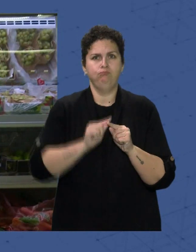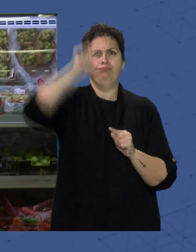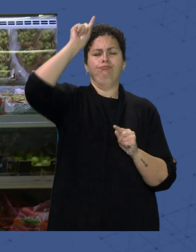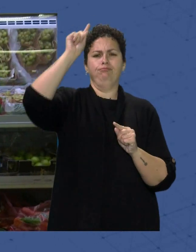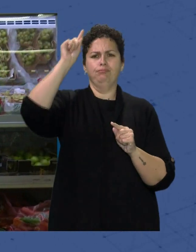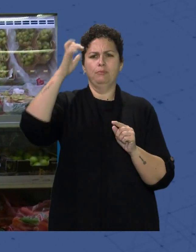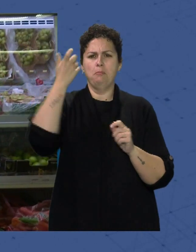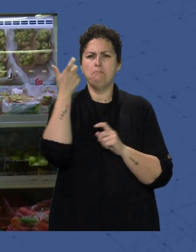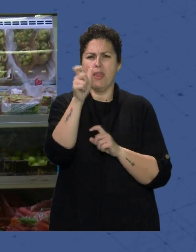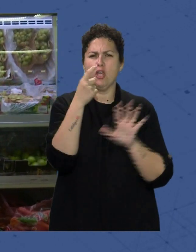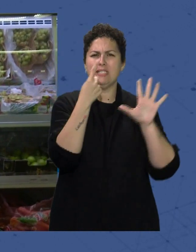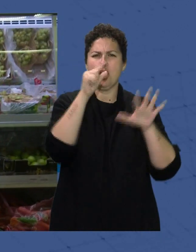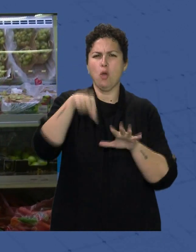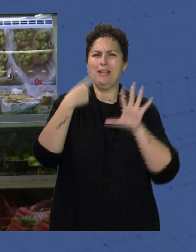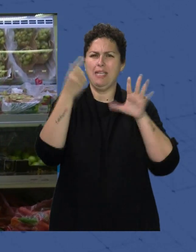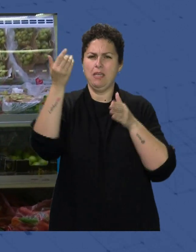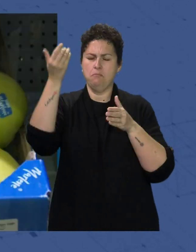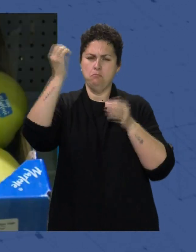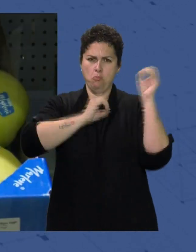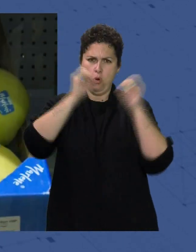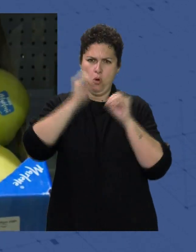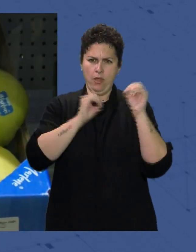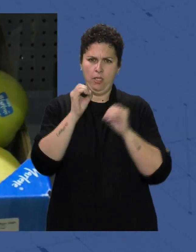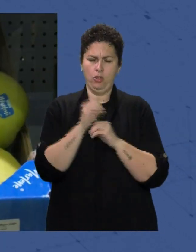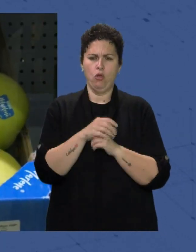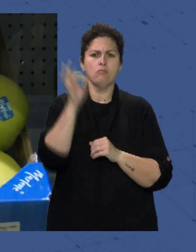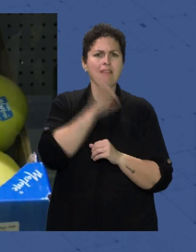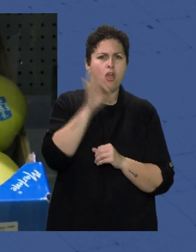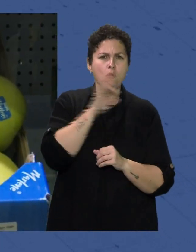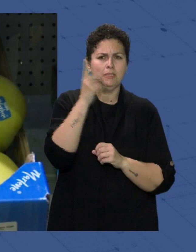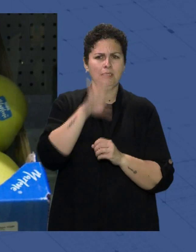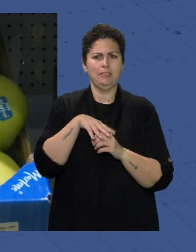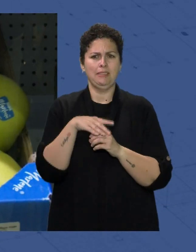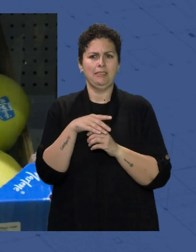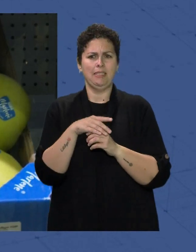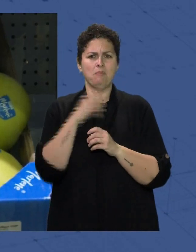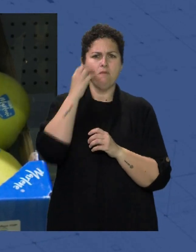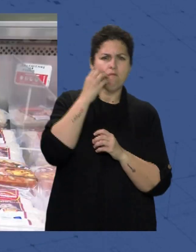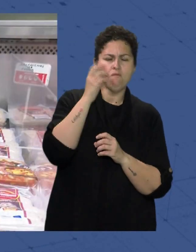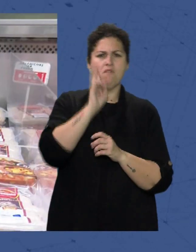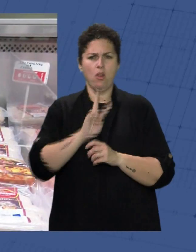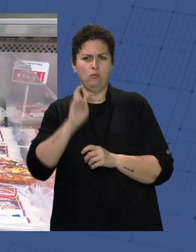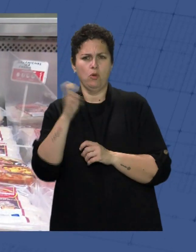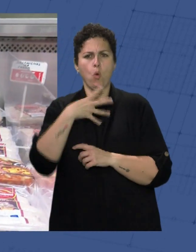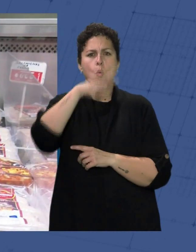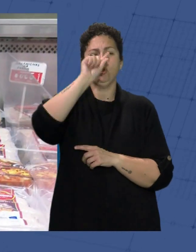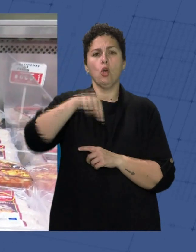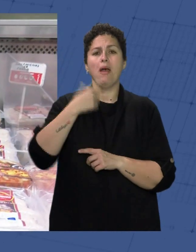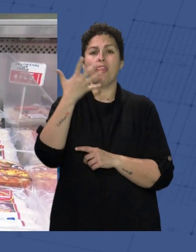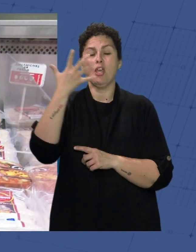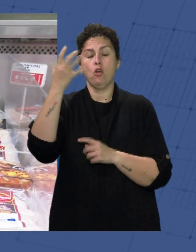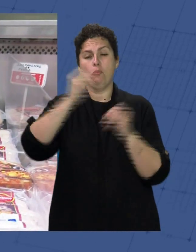inero De un 6,6% En legumbres Y hortalizas Un 4,5% En las frutas